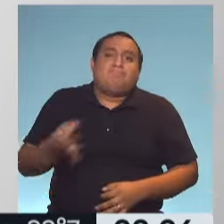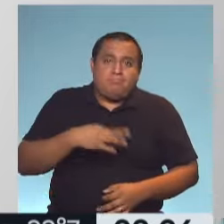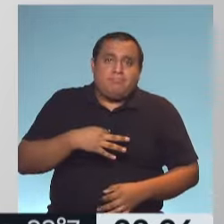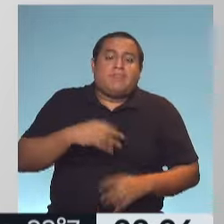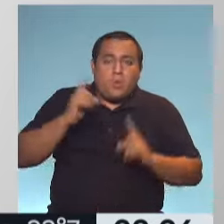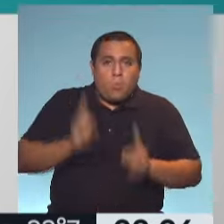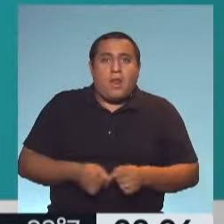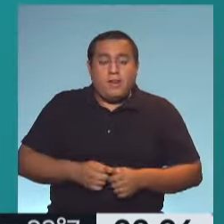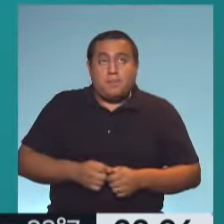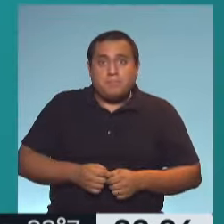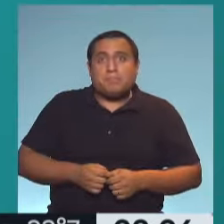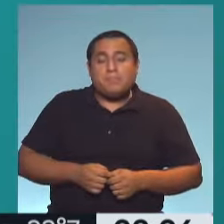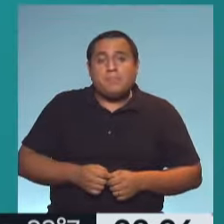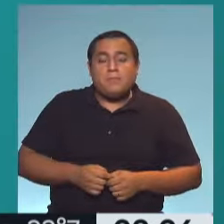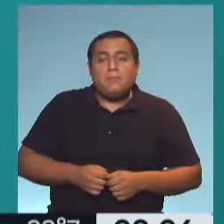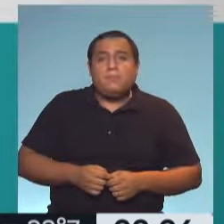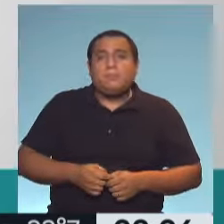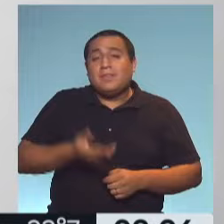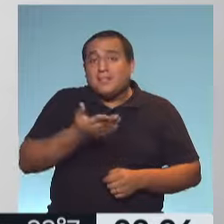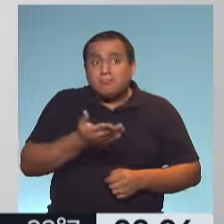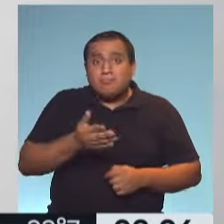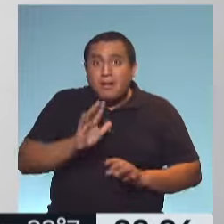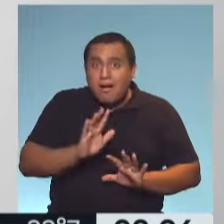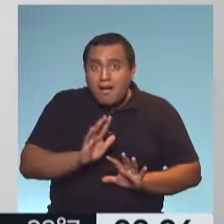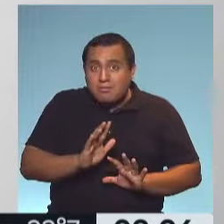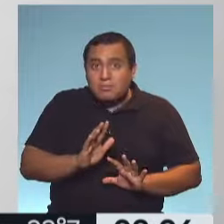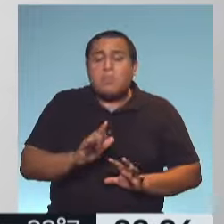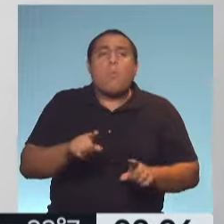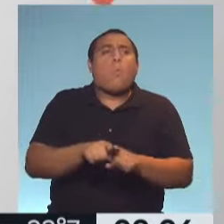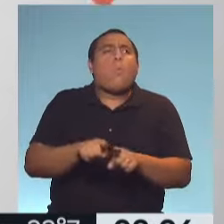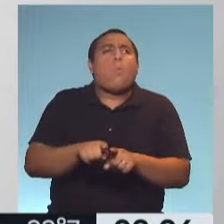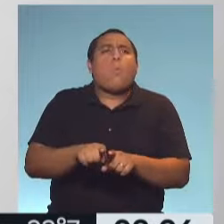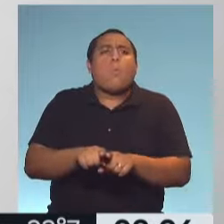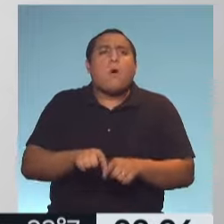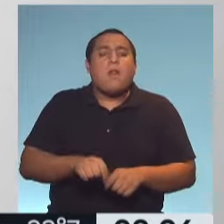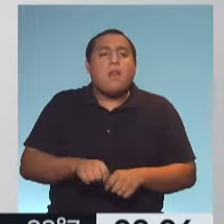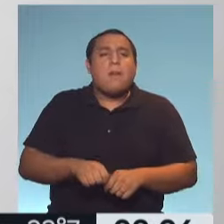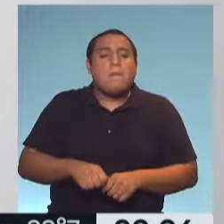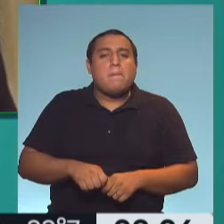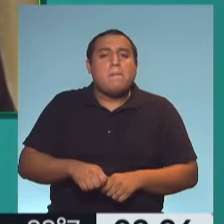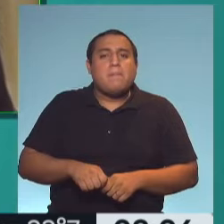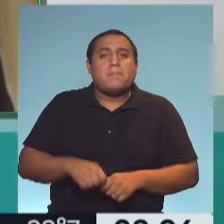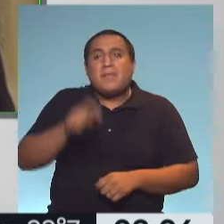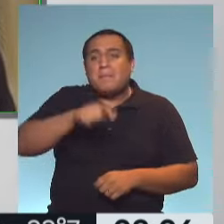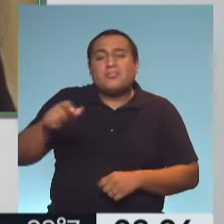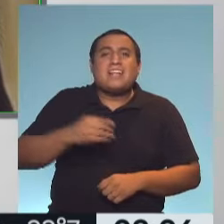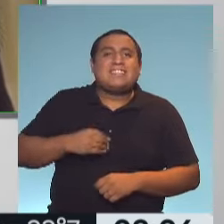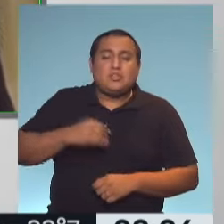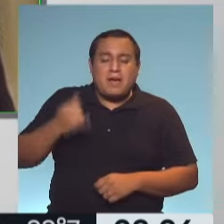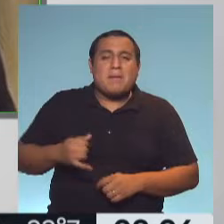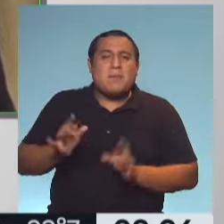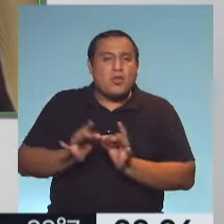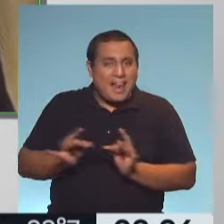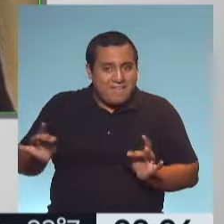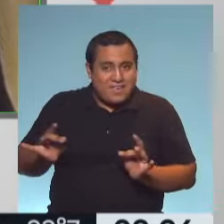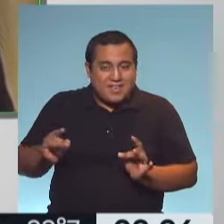transmisibilidad es una parte importante. Eso será sobre todo lo mismo que pasa con los, digamos, los asintomáticos leves, el atributo